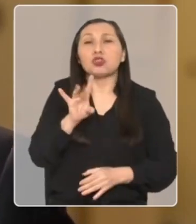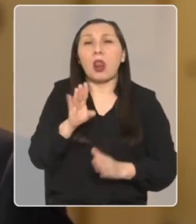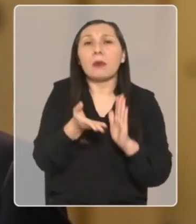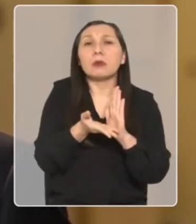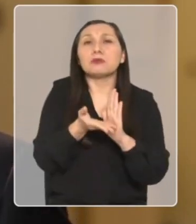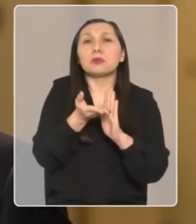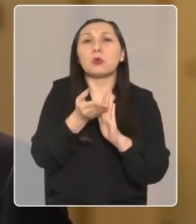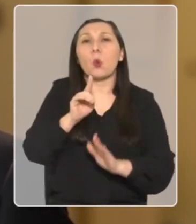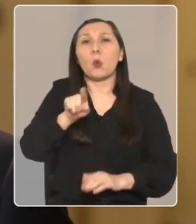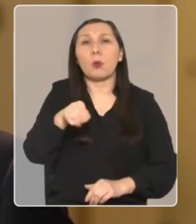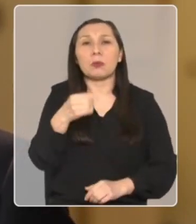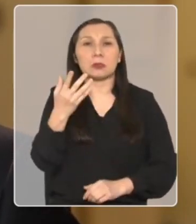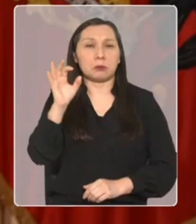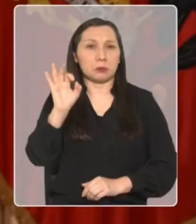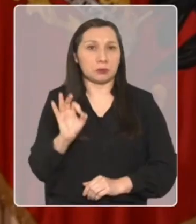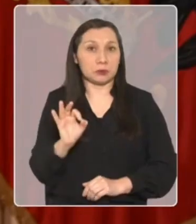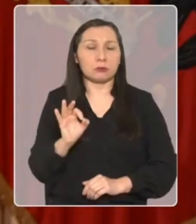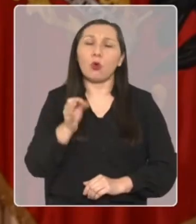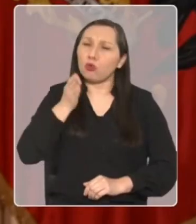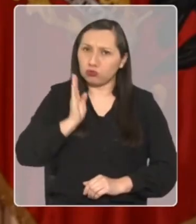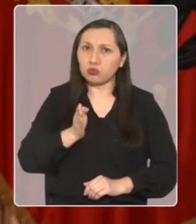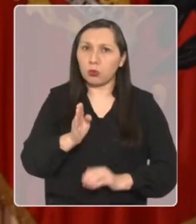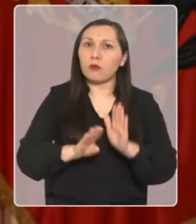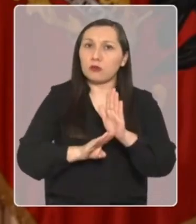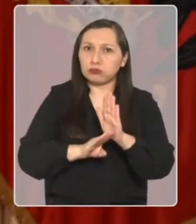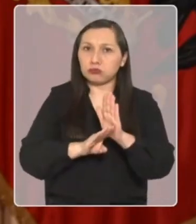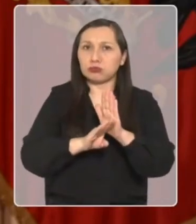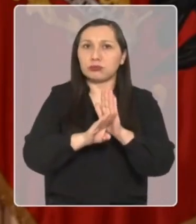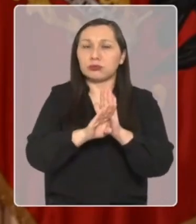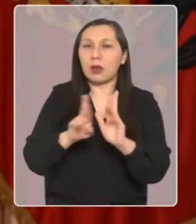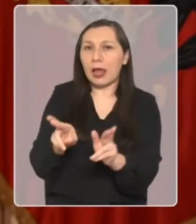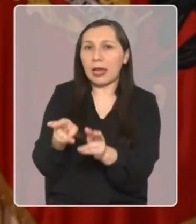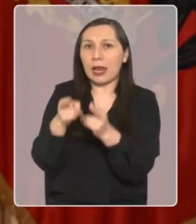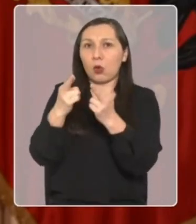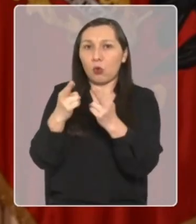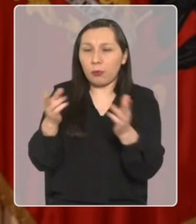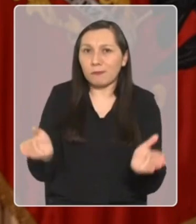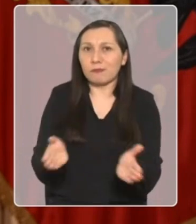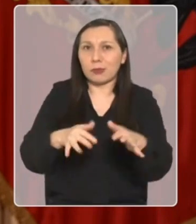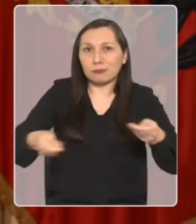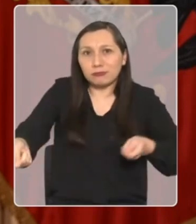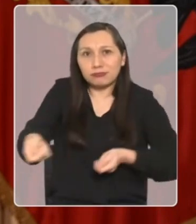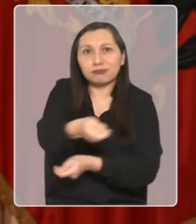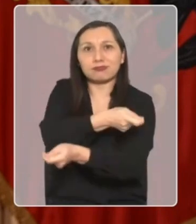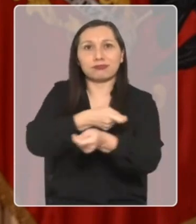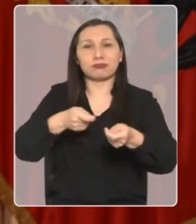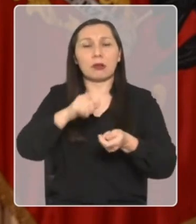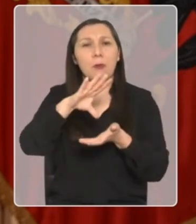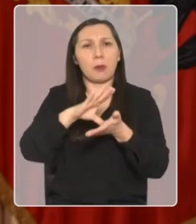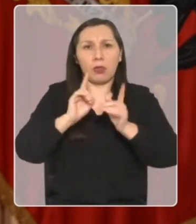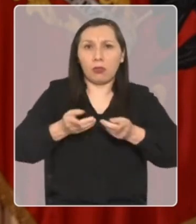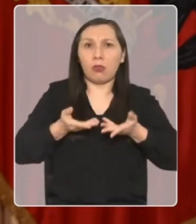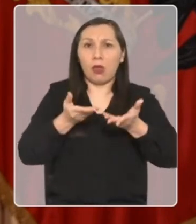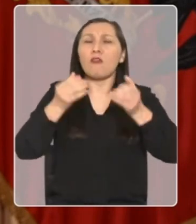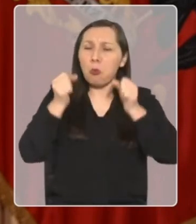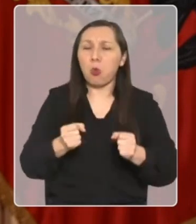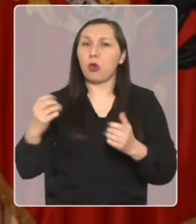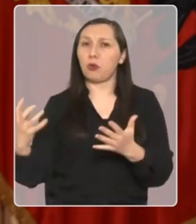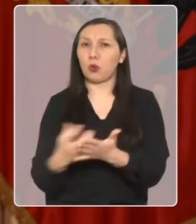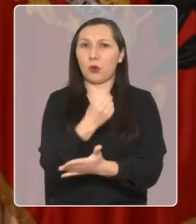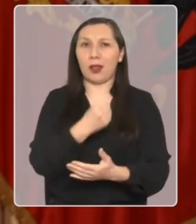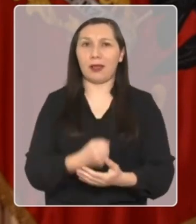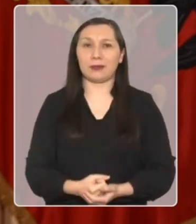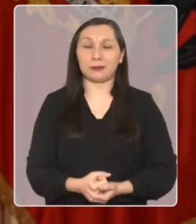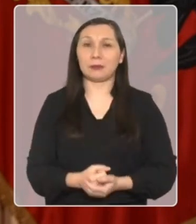solo creceríamos al 1,5. Y seguiremos en esa senda, recuperando el empuje y dinamismo que nuestro país merece y puede alcanzar.